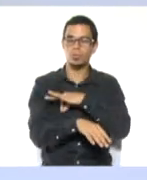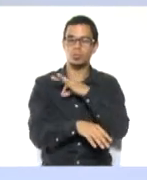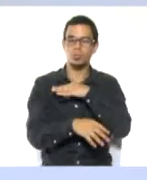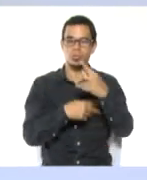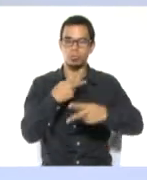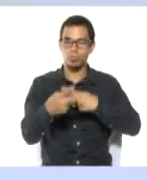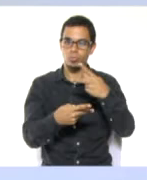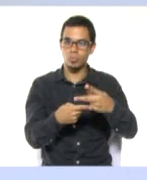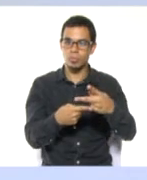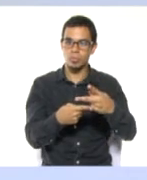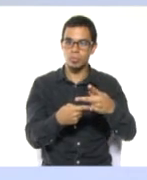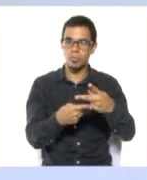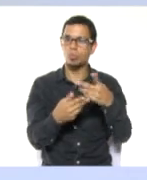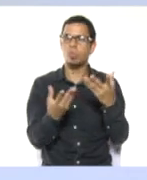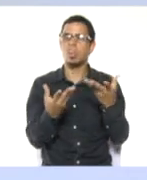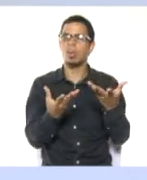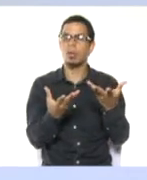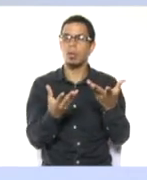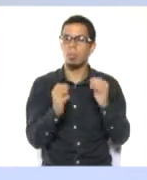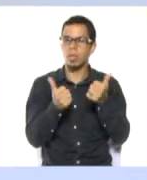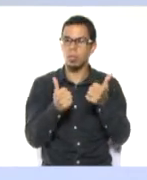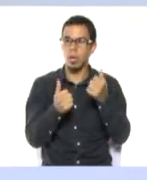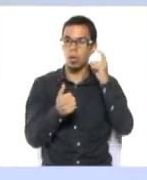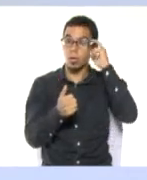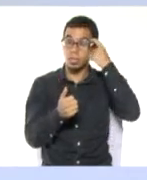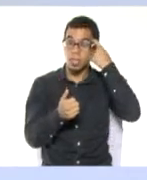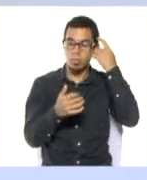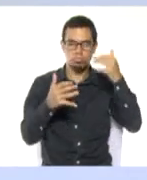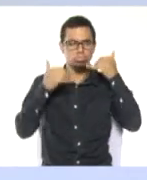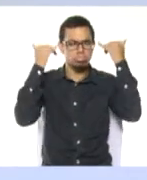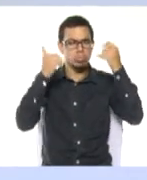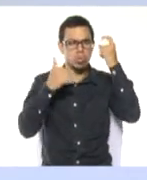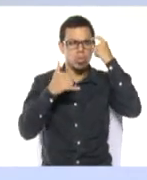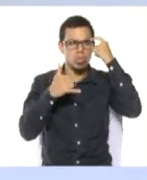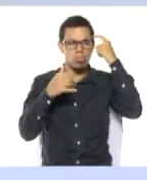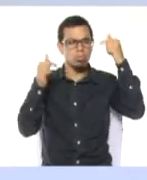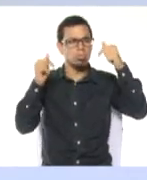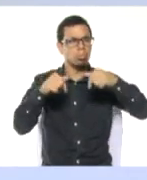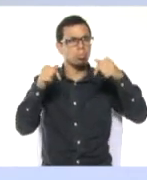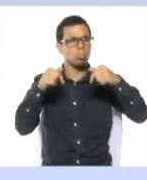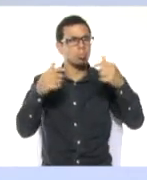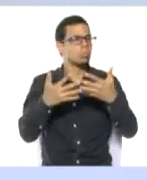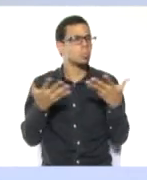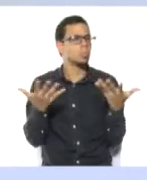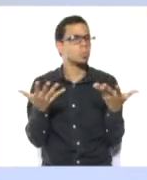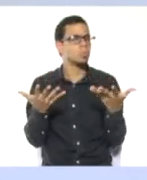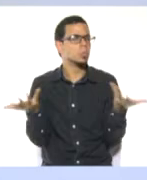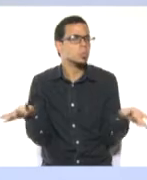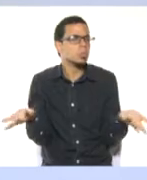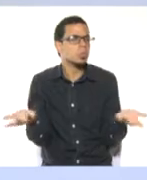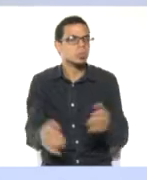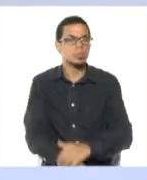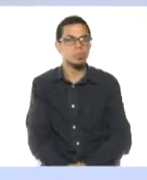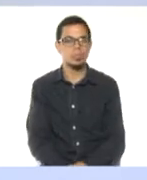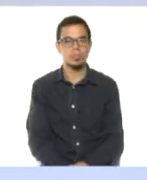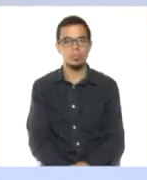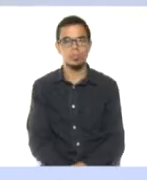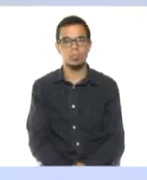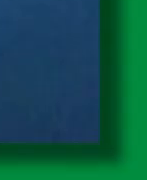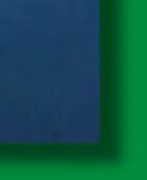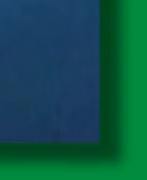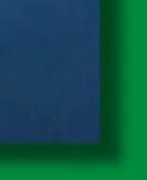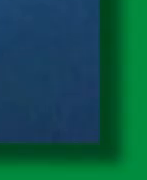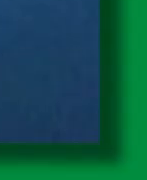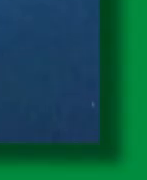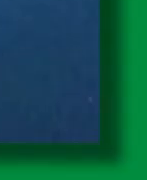productivo, adivinen con qué, con qué se celebra, qué se recuerda o qué se conmemora. Un día como hoy, adelante.